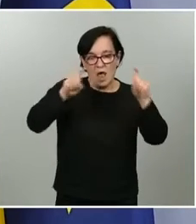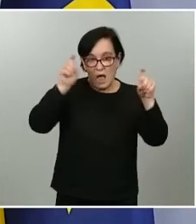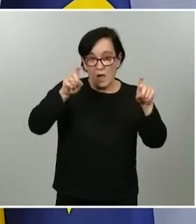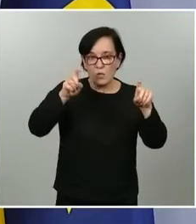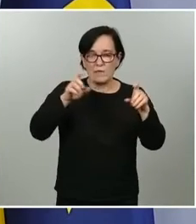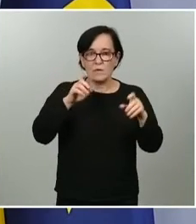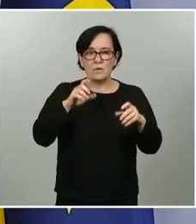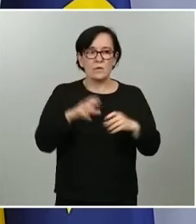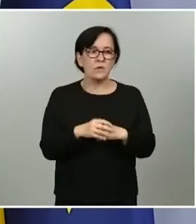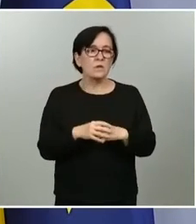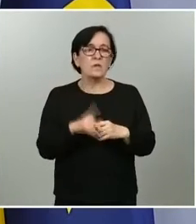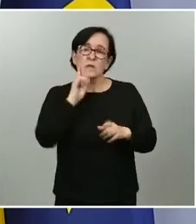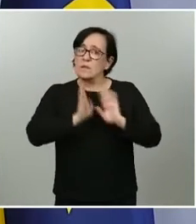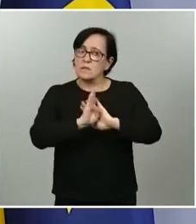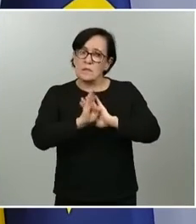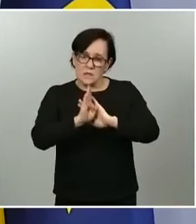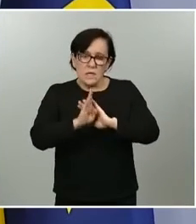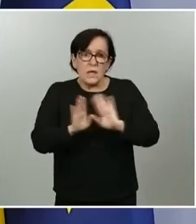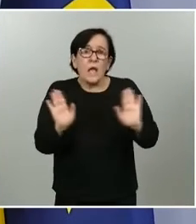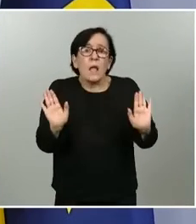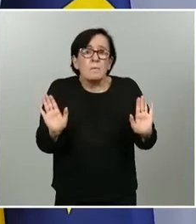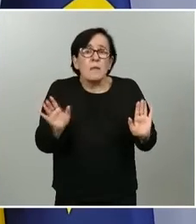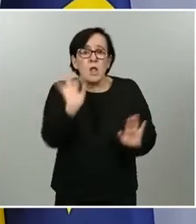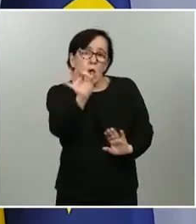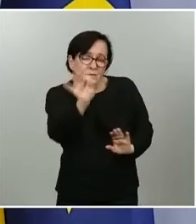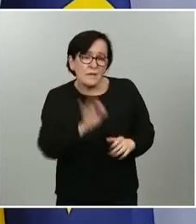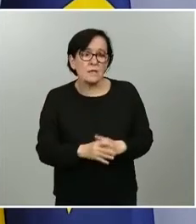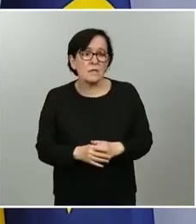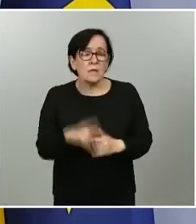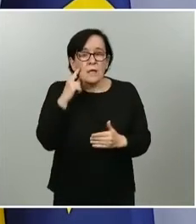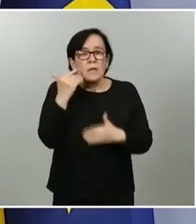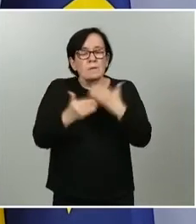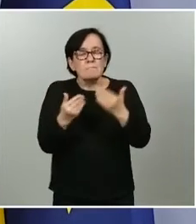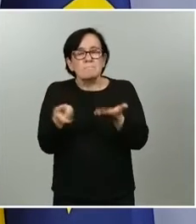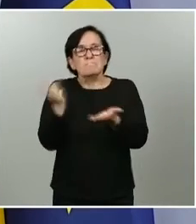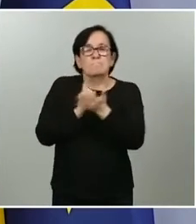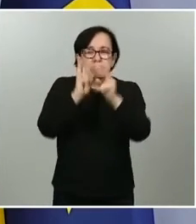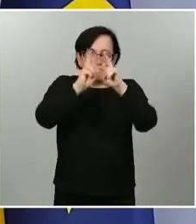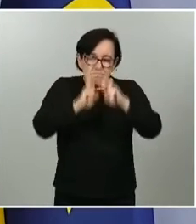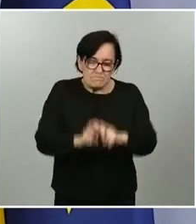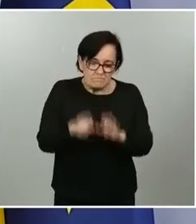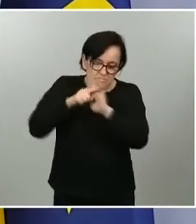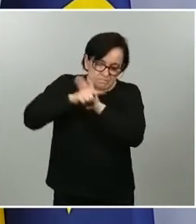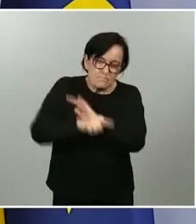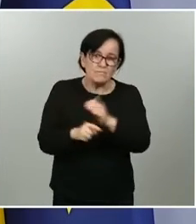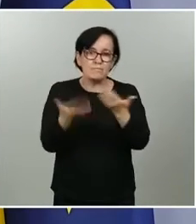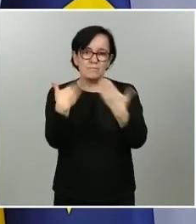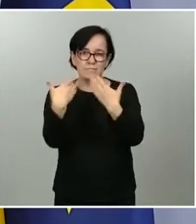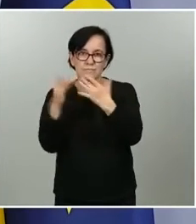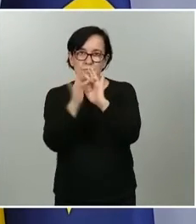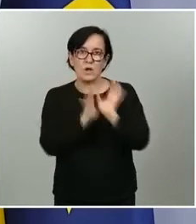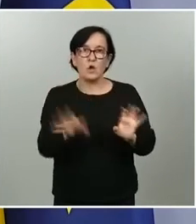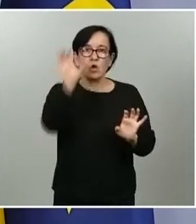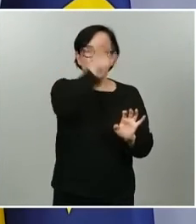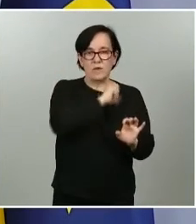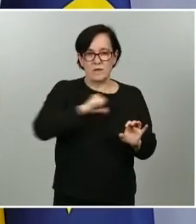esto sigue en pie pero también es verdad que vamos a reevaluar a fondo y vamos a tener un diálogo profundo con las comunidades autónomas respecto a